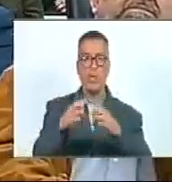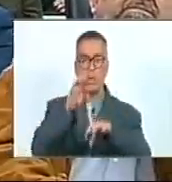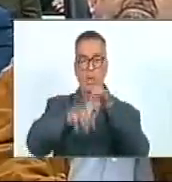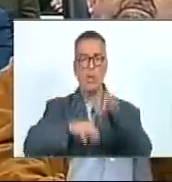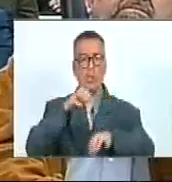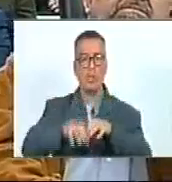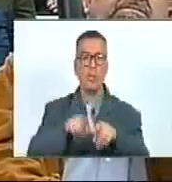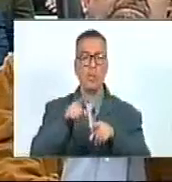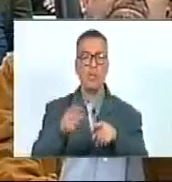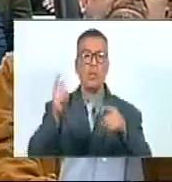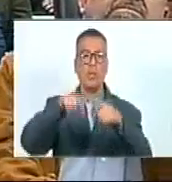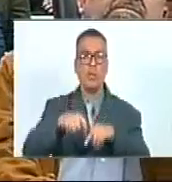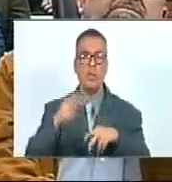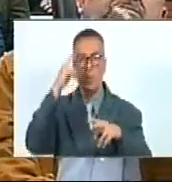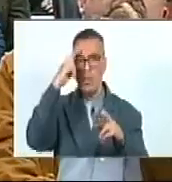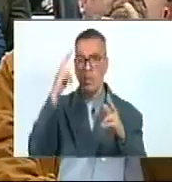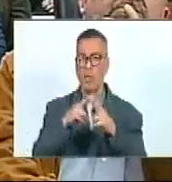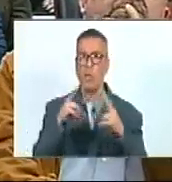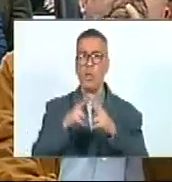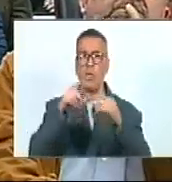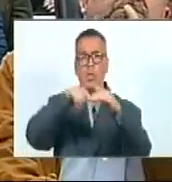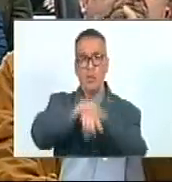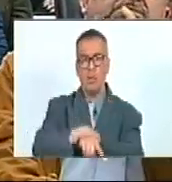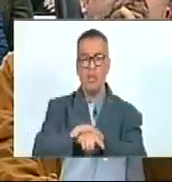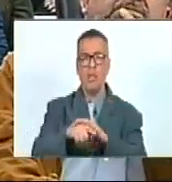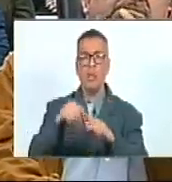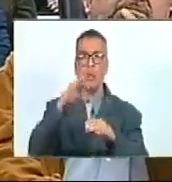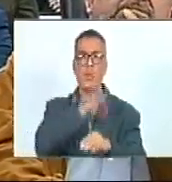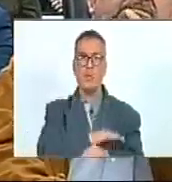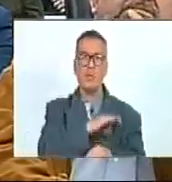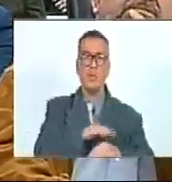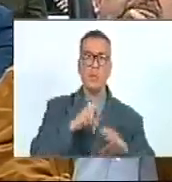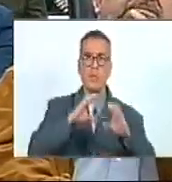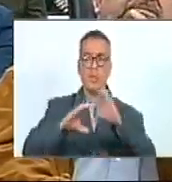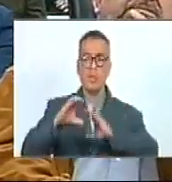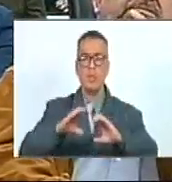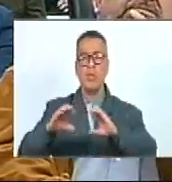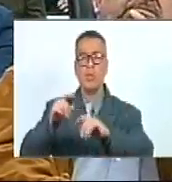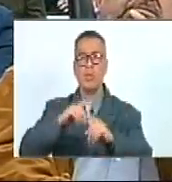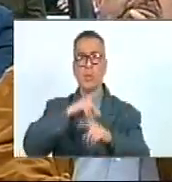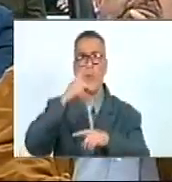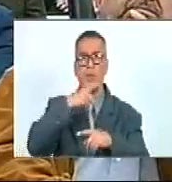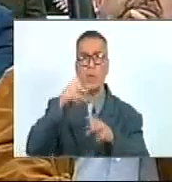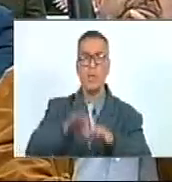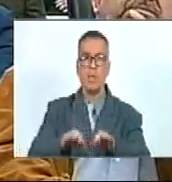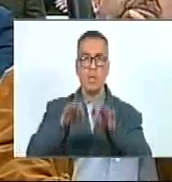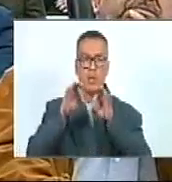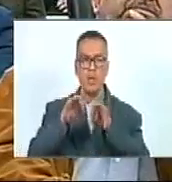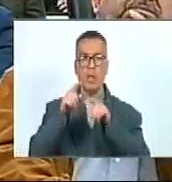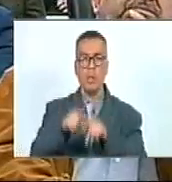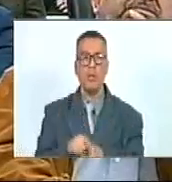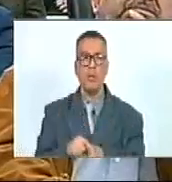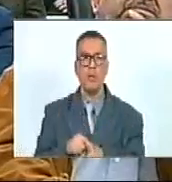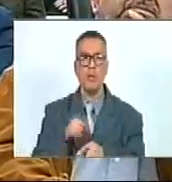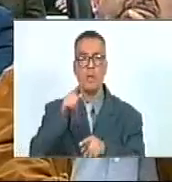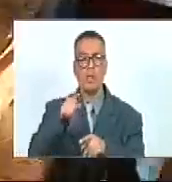Sino A Su Grado De Reconocimiento Dentro De La Sociedad Y La Comunidad Política Especialmente Del